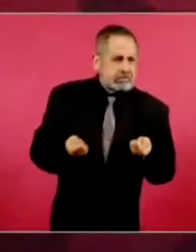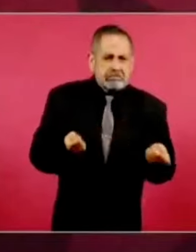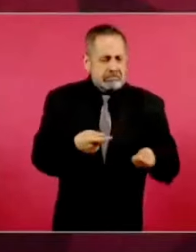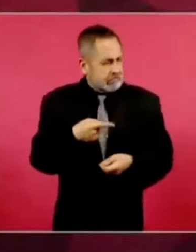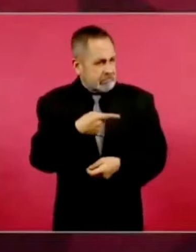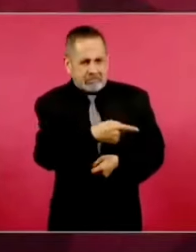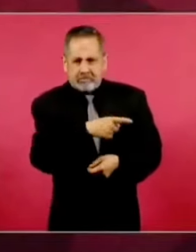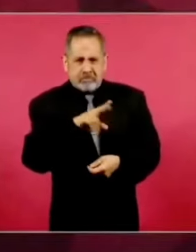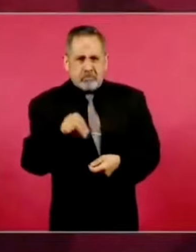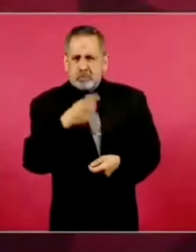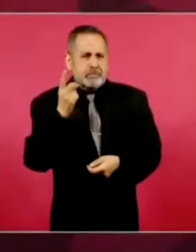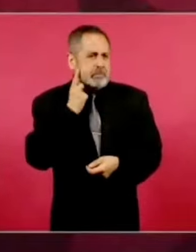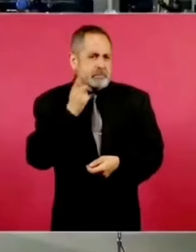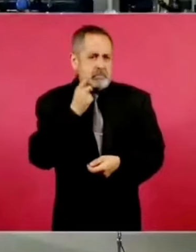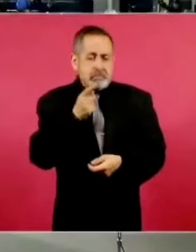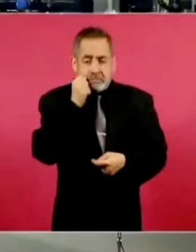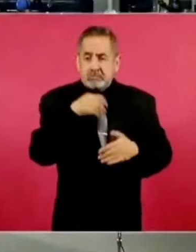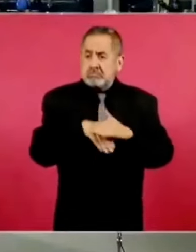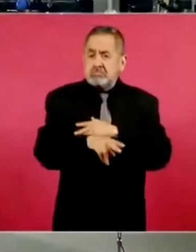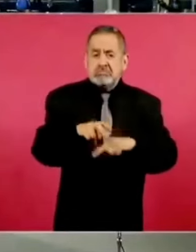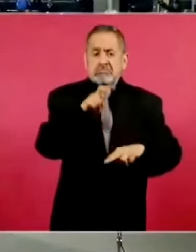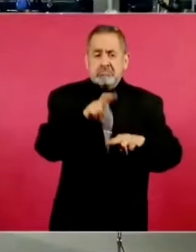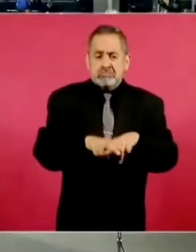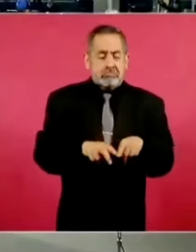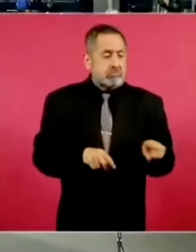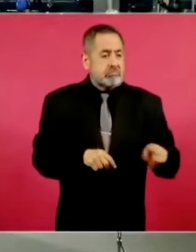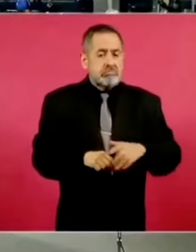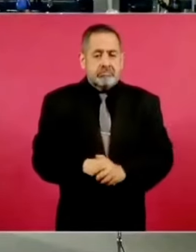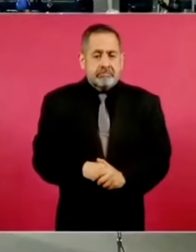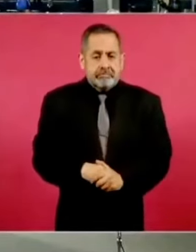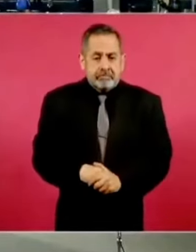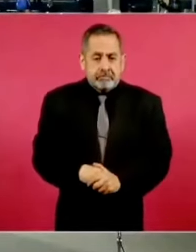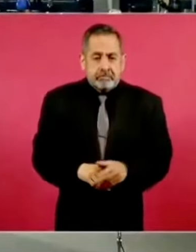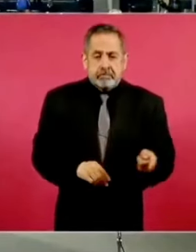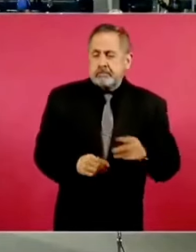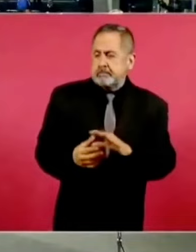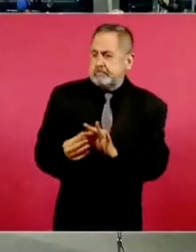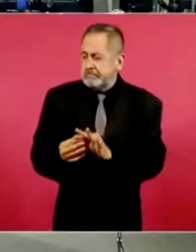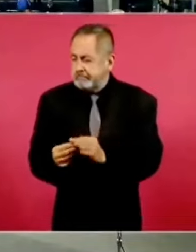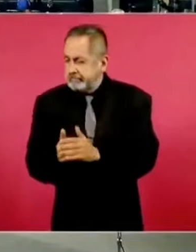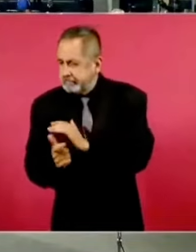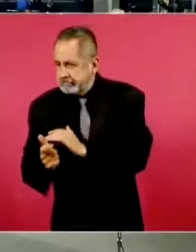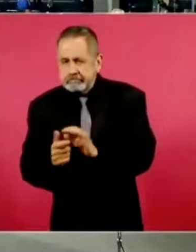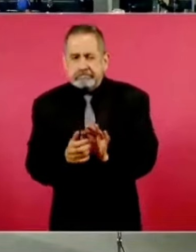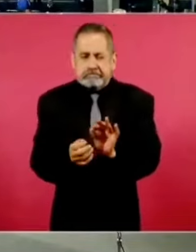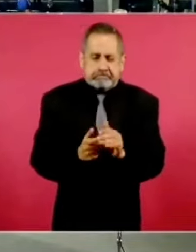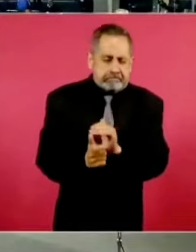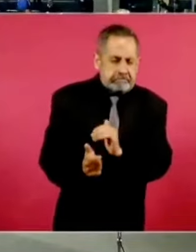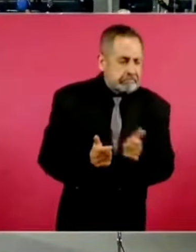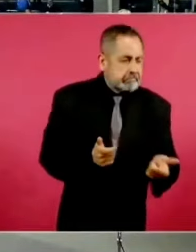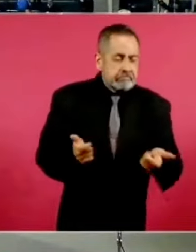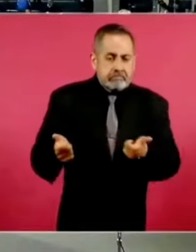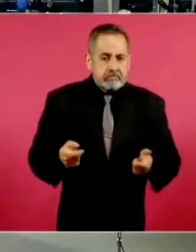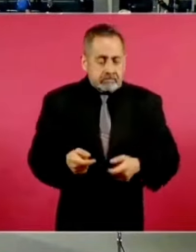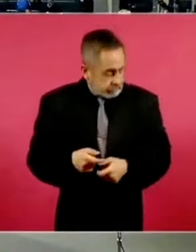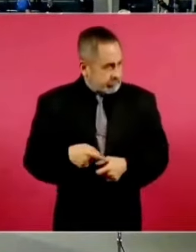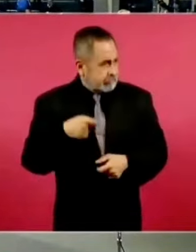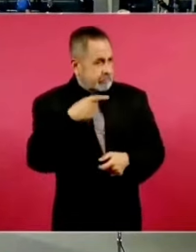¿cómo le llaman?, cabildero, cabildero,